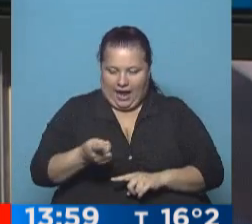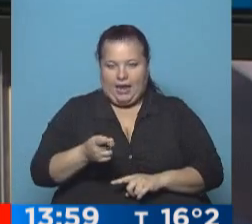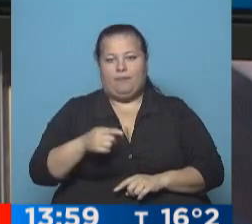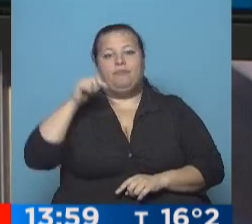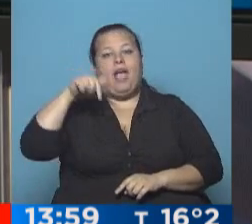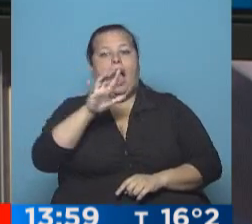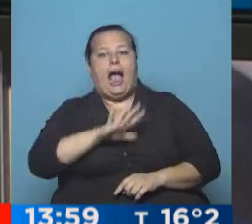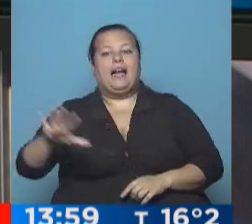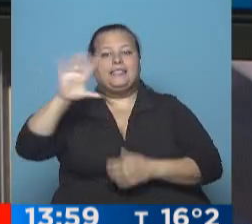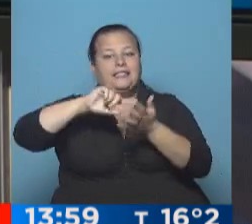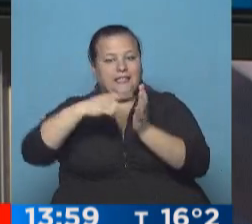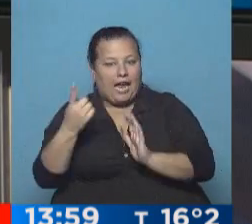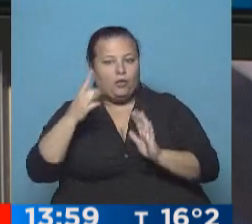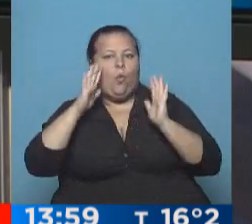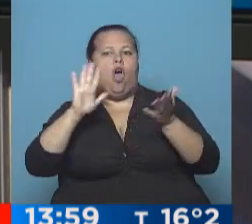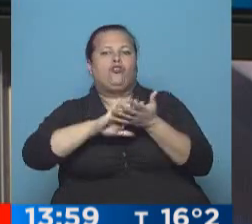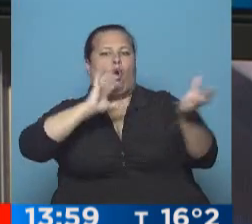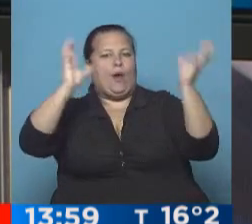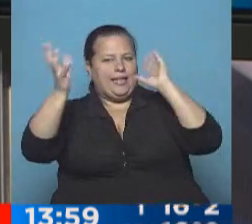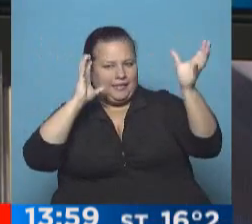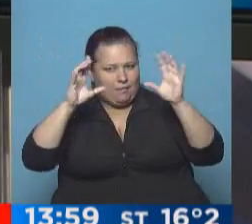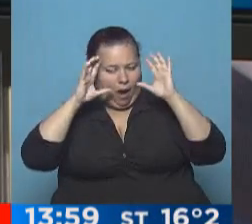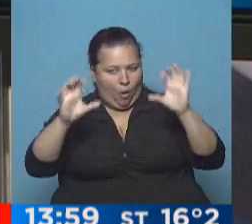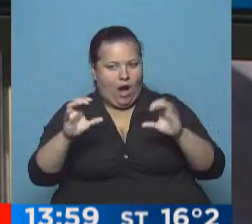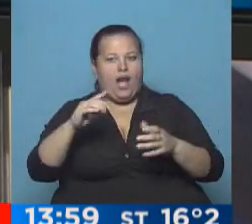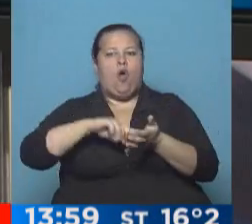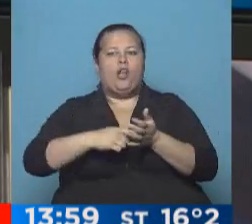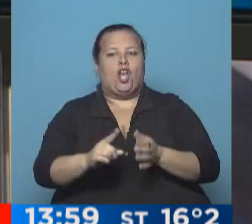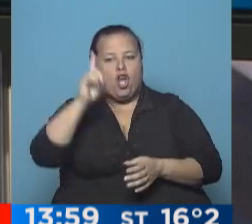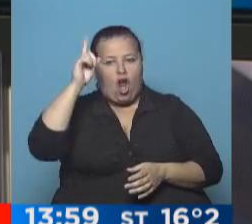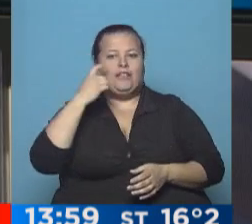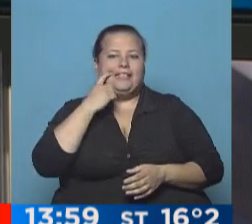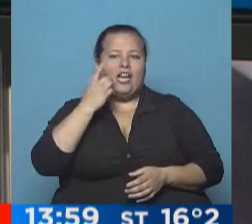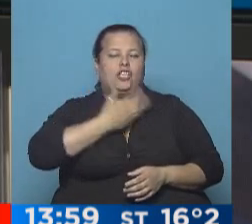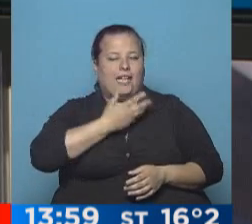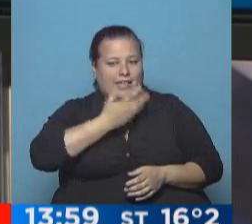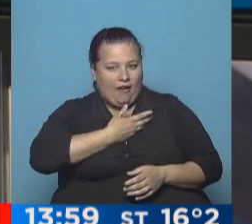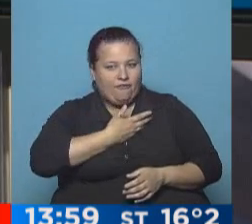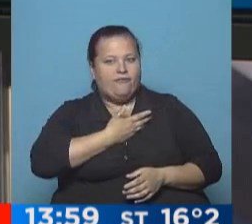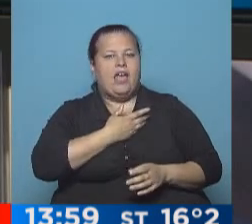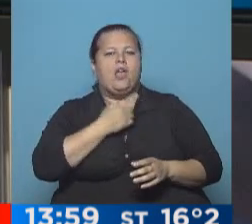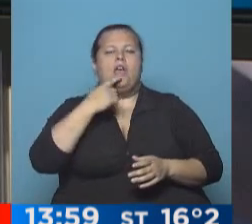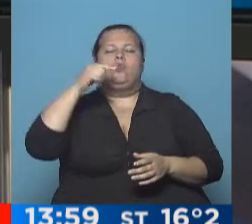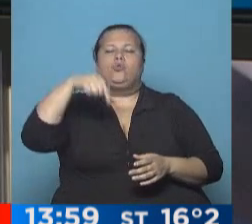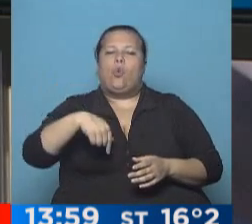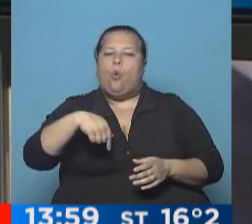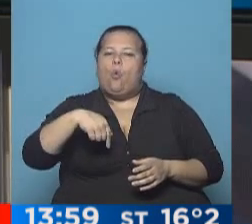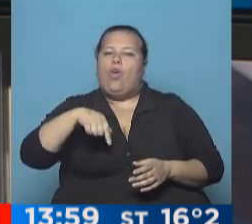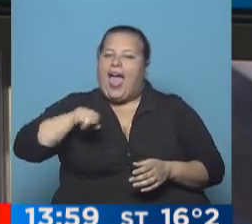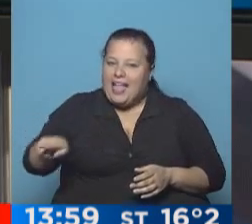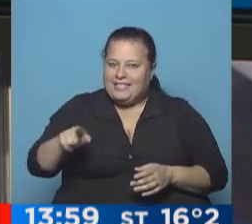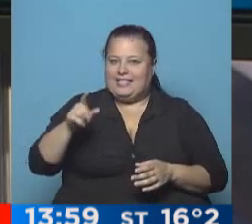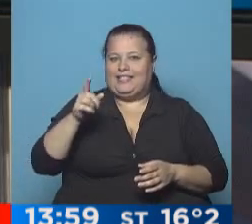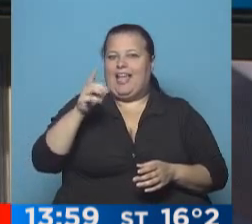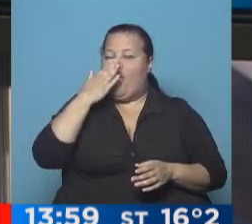Estamos en la zona central. El alerta meteorológico, recuerda, en el norte de Buenos Aires, Entre Ríos, Santa Fe. Muy en el sudeeste